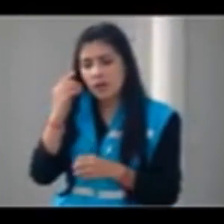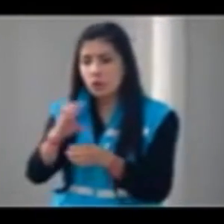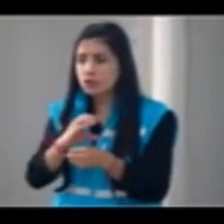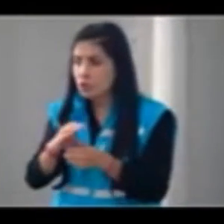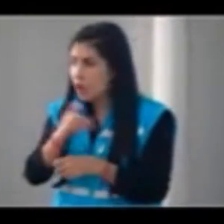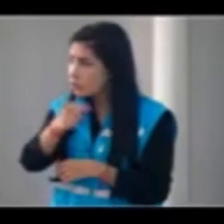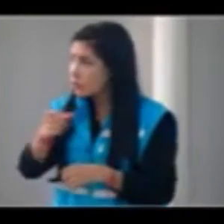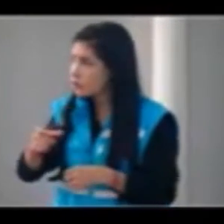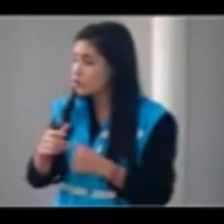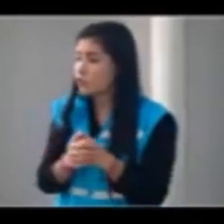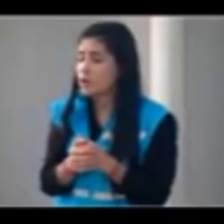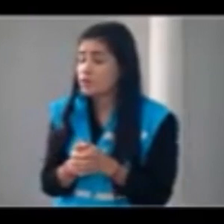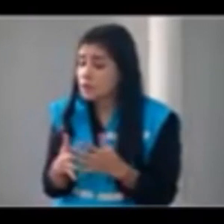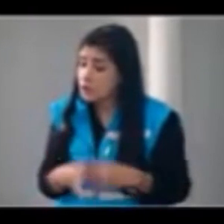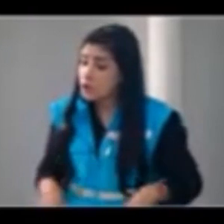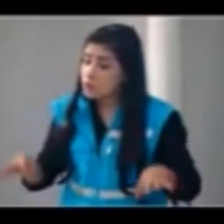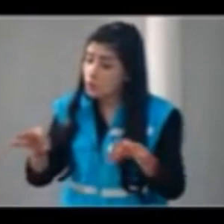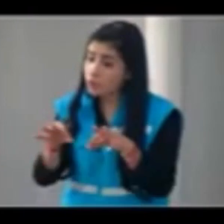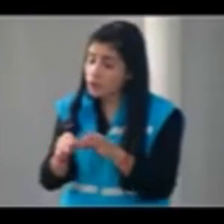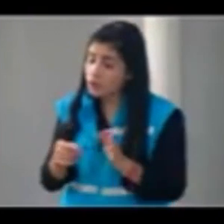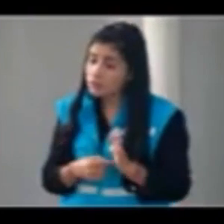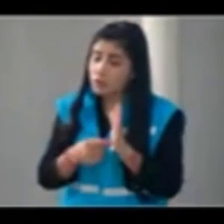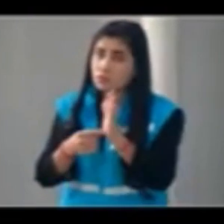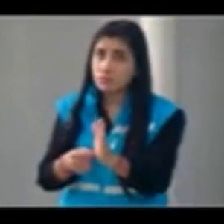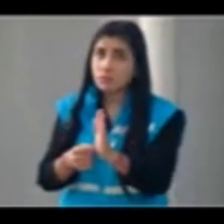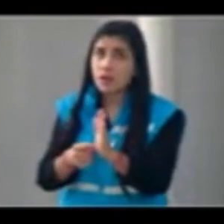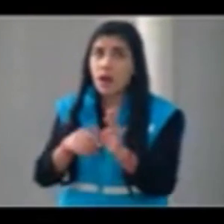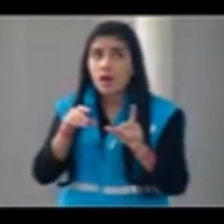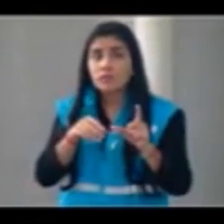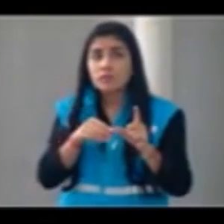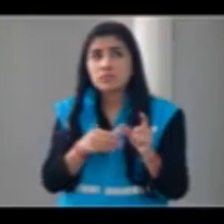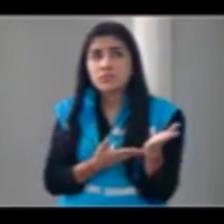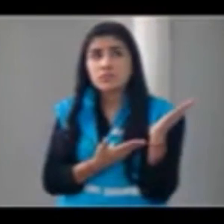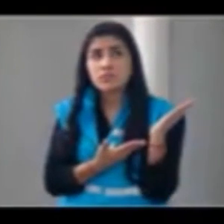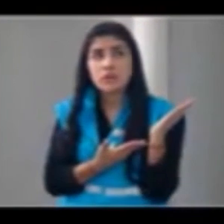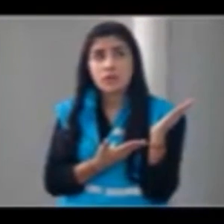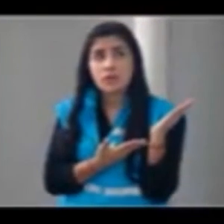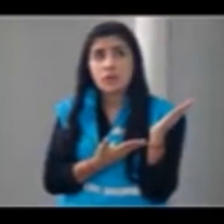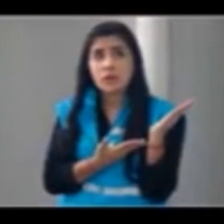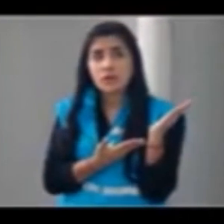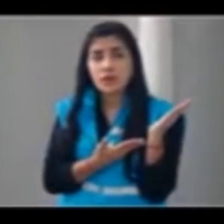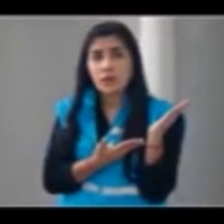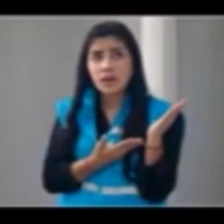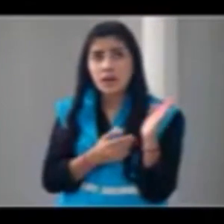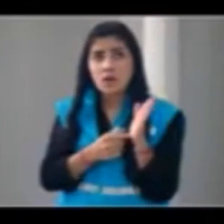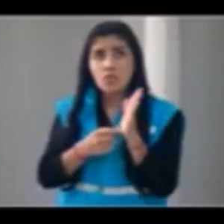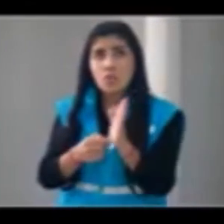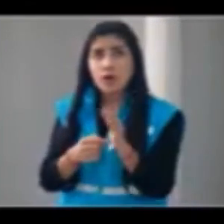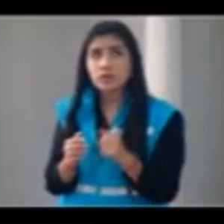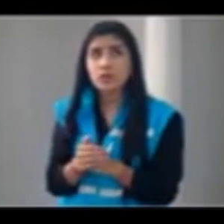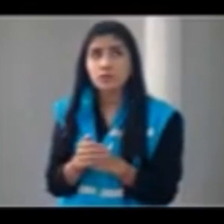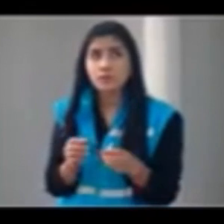nos parece muy importante y aquí adjuntamos algunas apartes de especificaciones técnicas y de cuestionamientos. El tercer